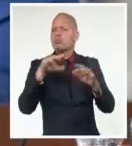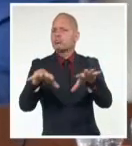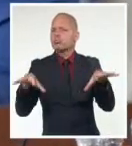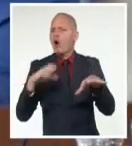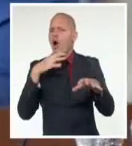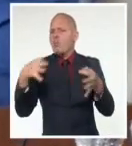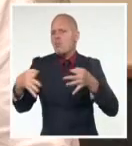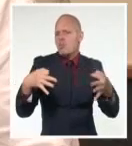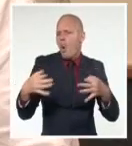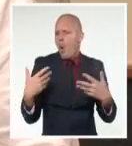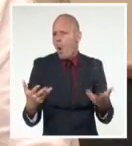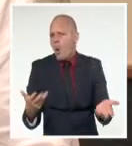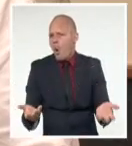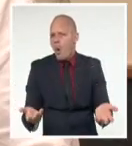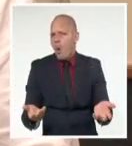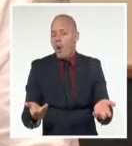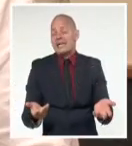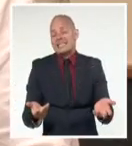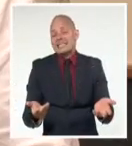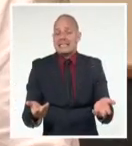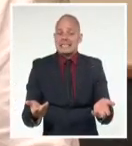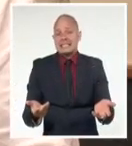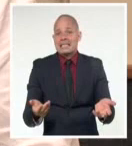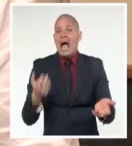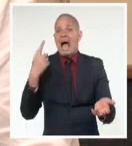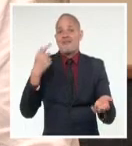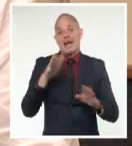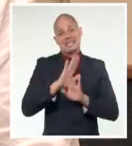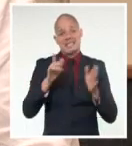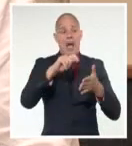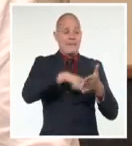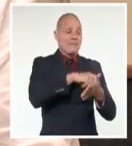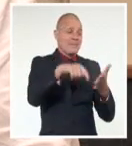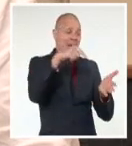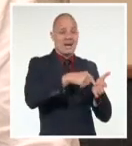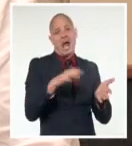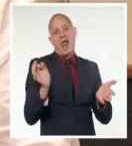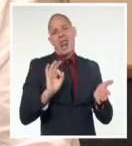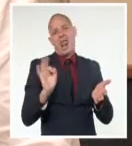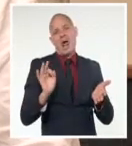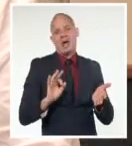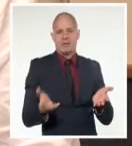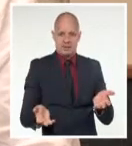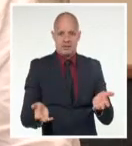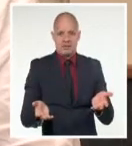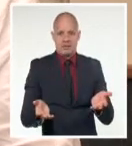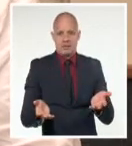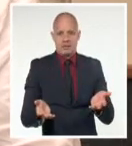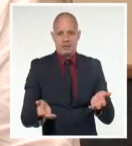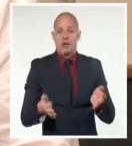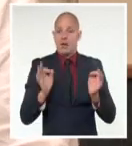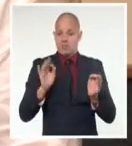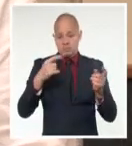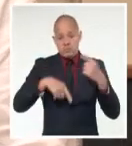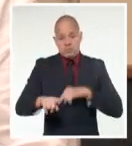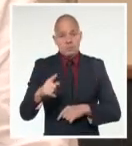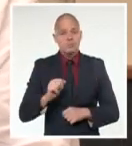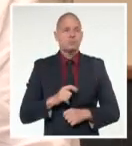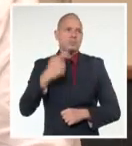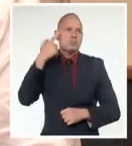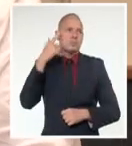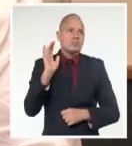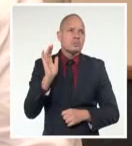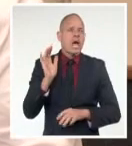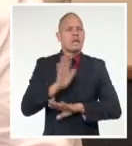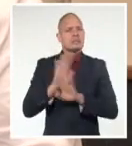Y pasa en primer lugar porque no están los elementos de planeación estratégica de esos niveles. Si el tema de la gestión